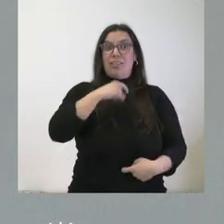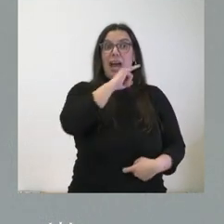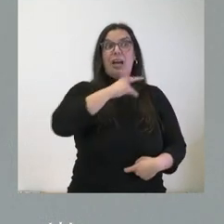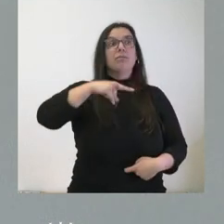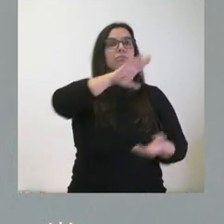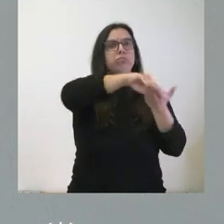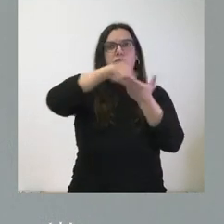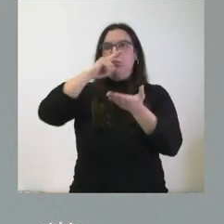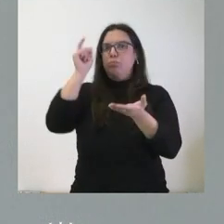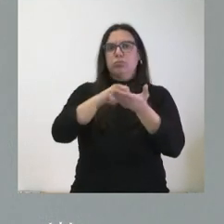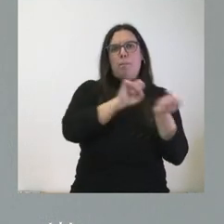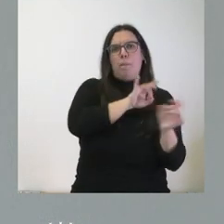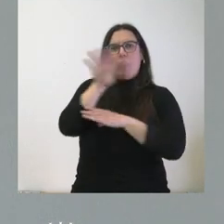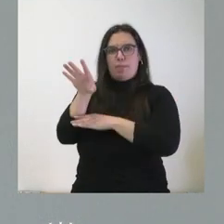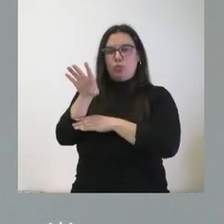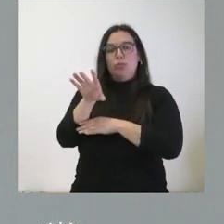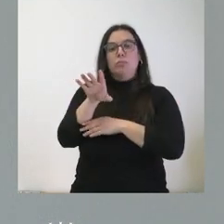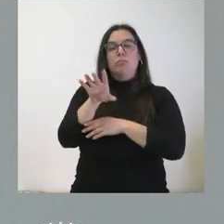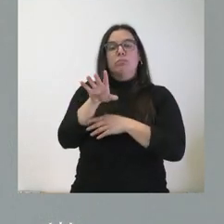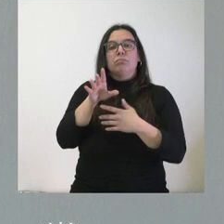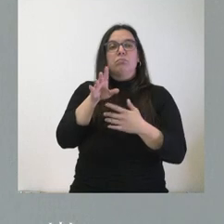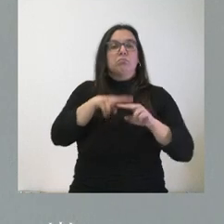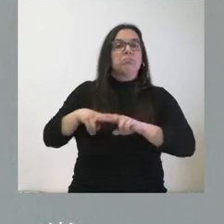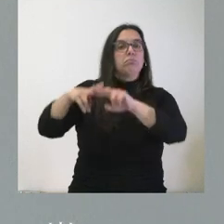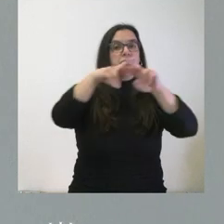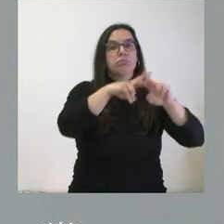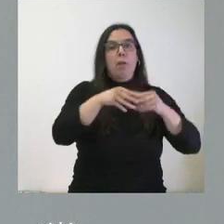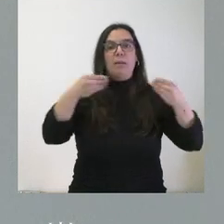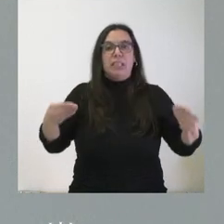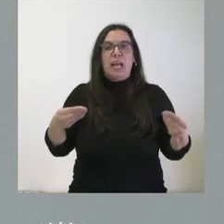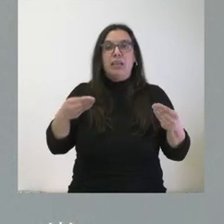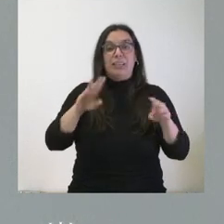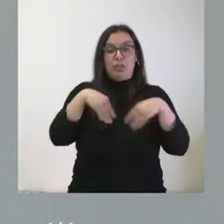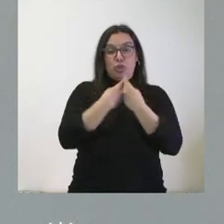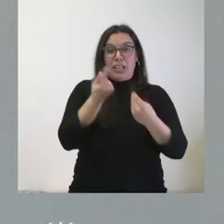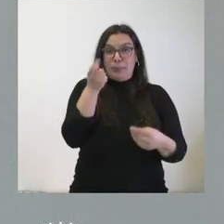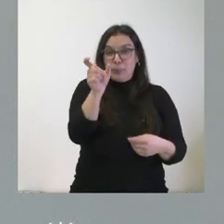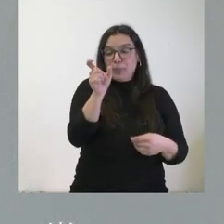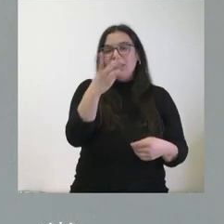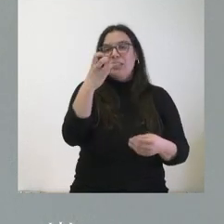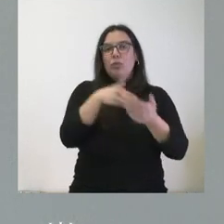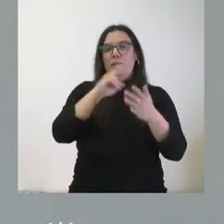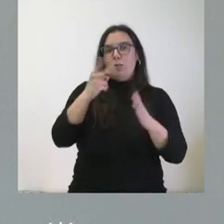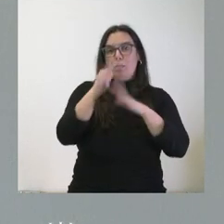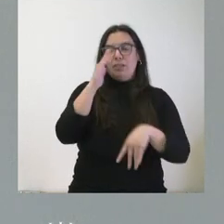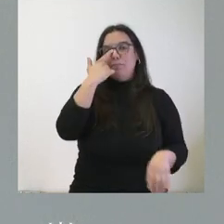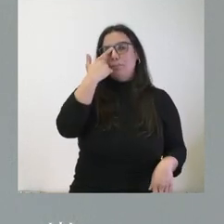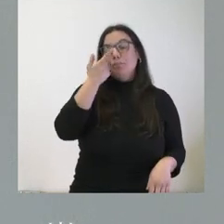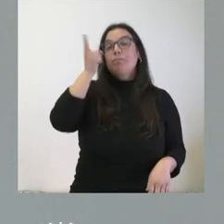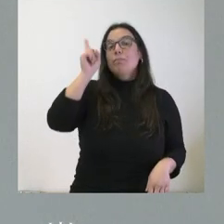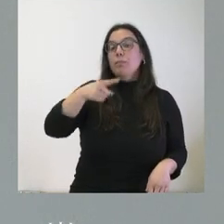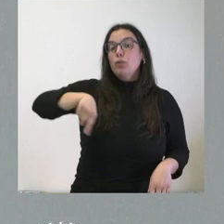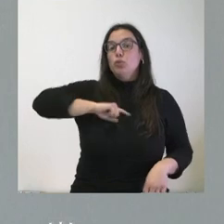enviaremos con carácter inmediato. La valoración de este material, como les digo, supera los 300.000 euros. Y también estamos